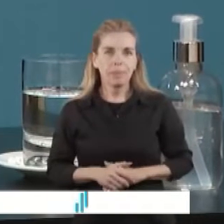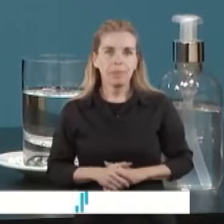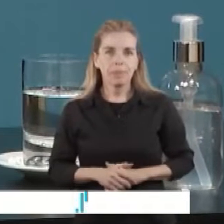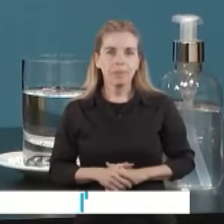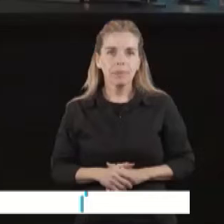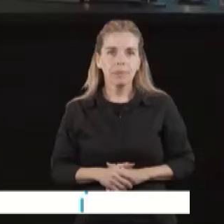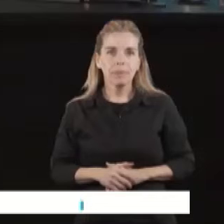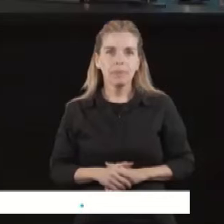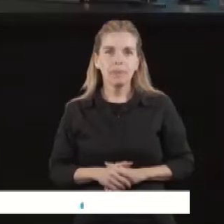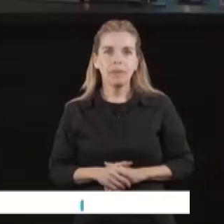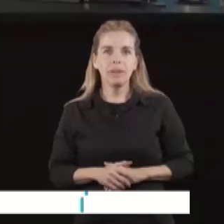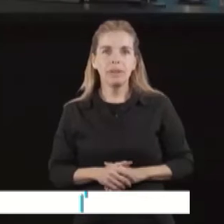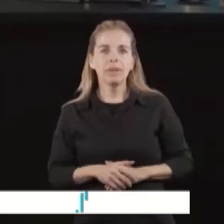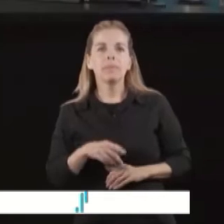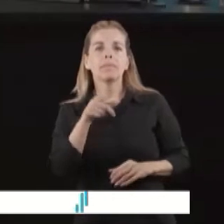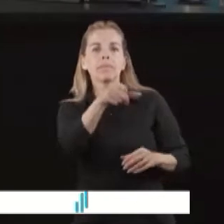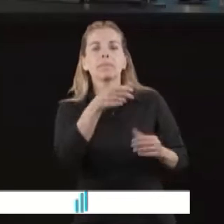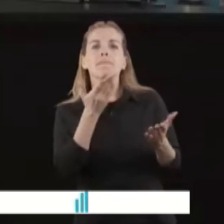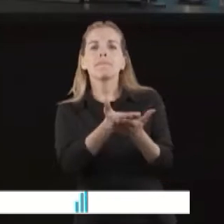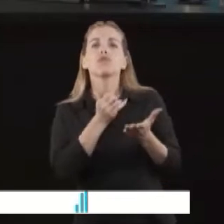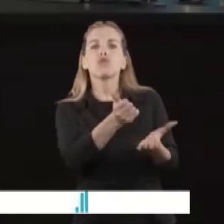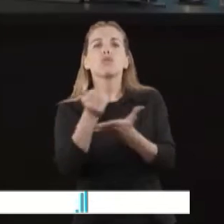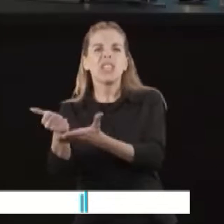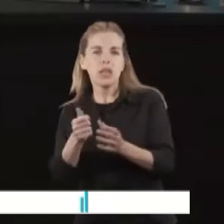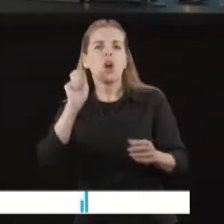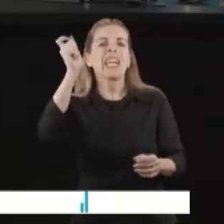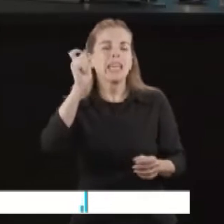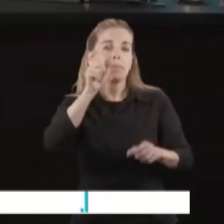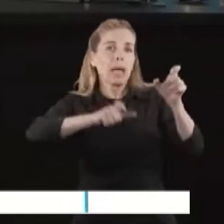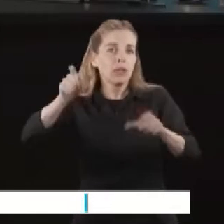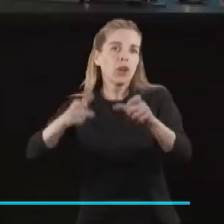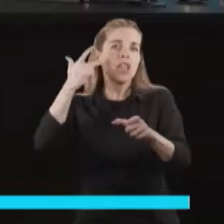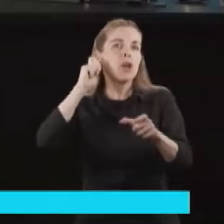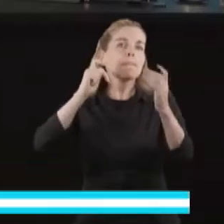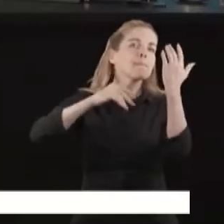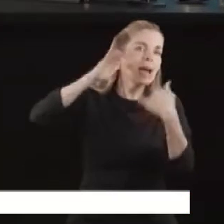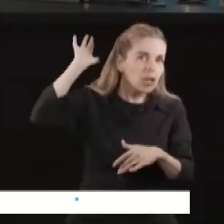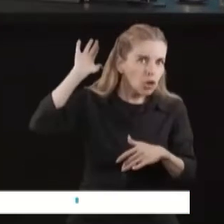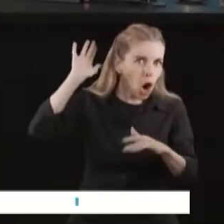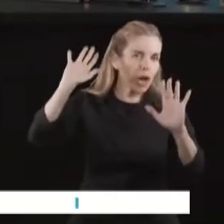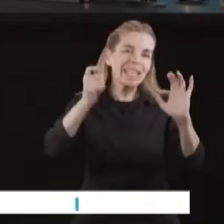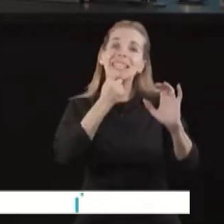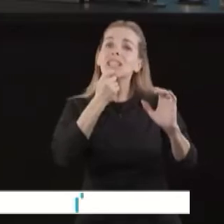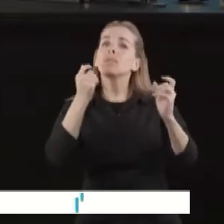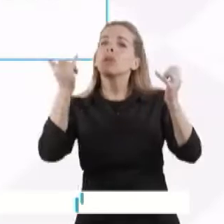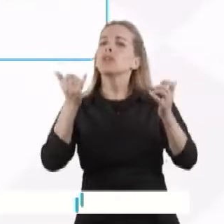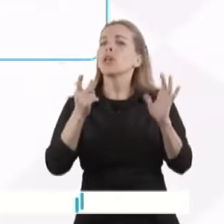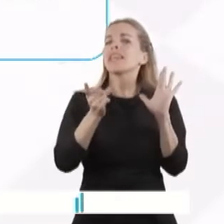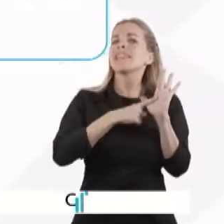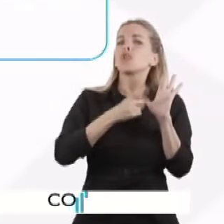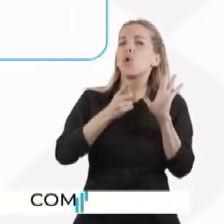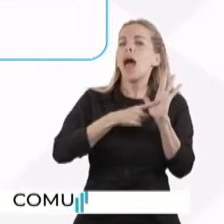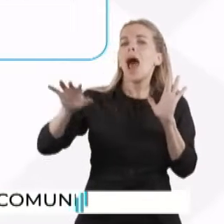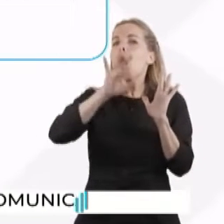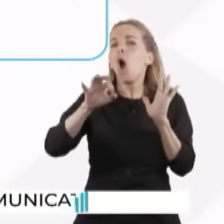quienes pueden solicitarlo, mayores de 18 años, sean titulares o usuarias.